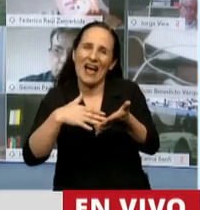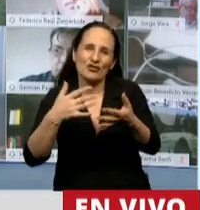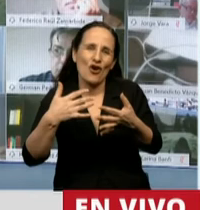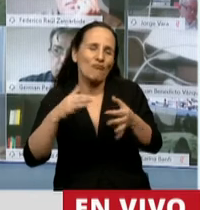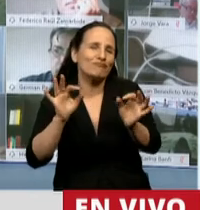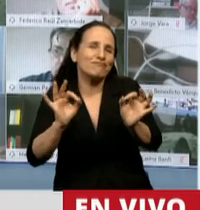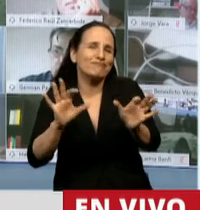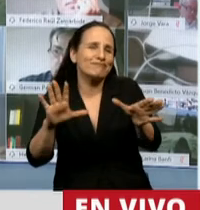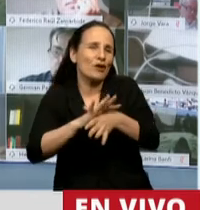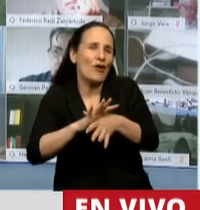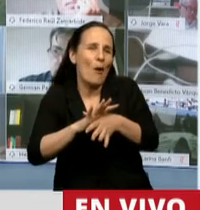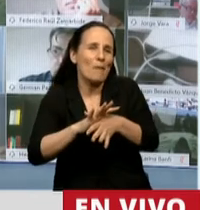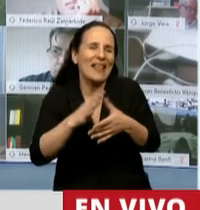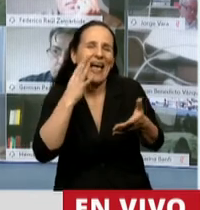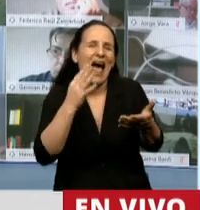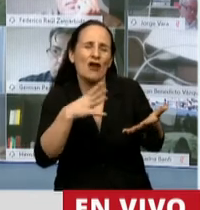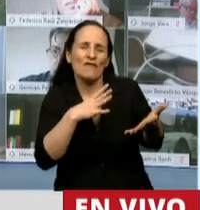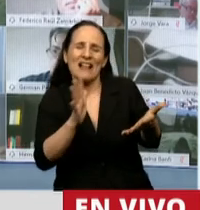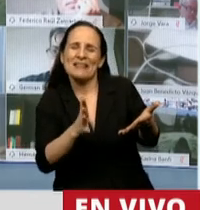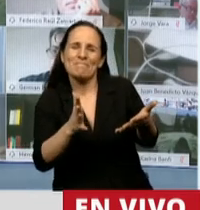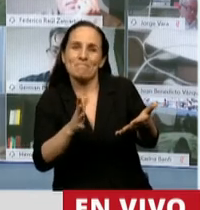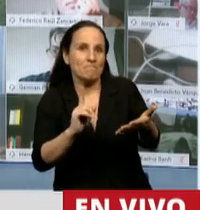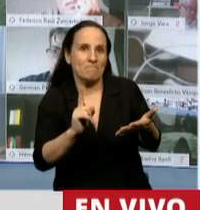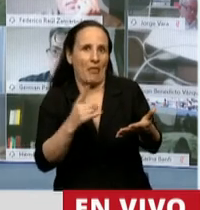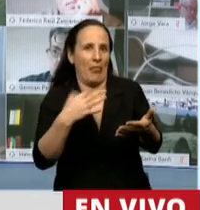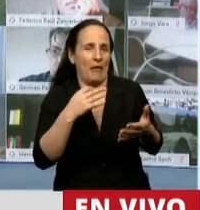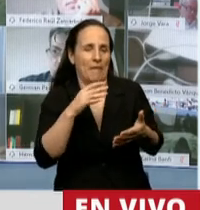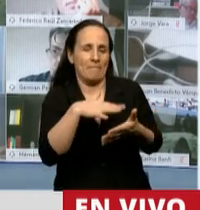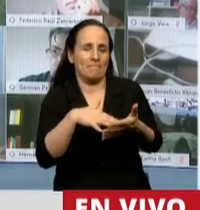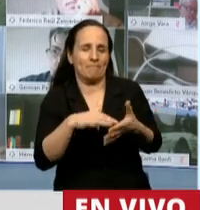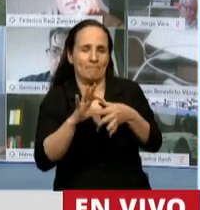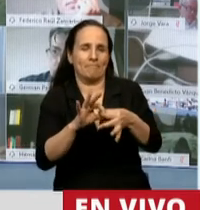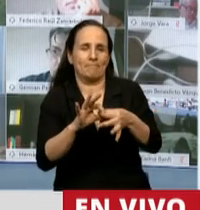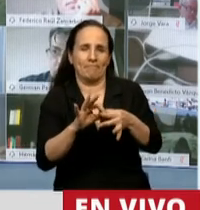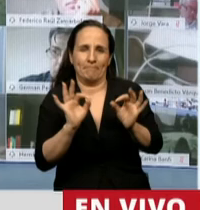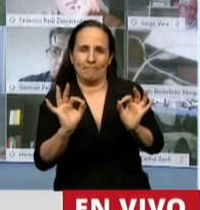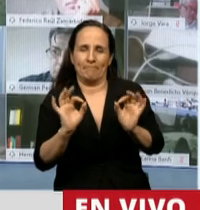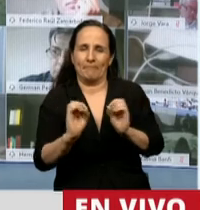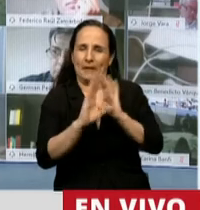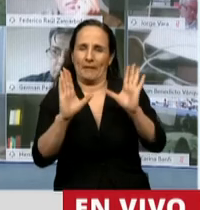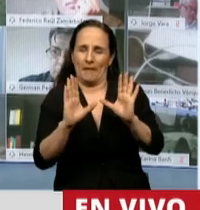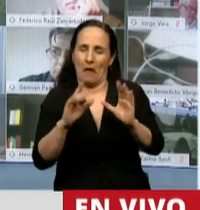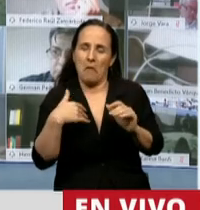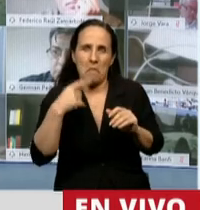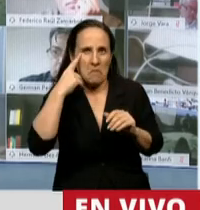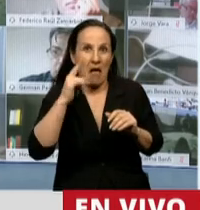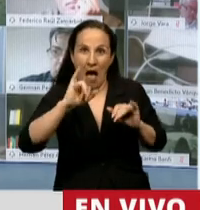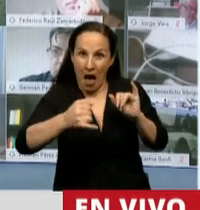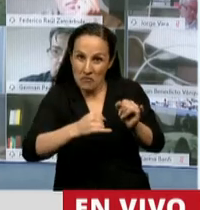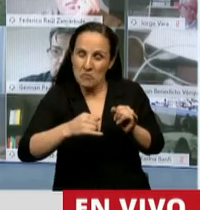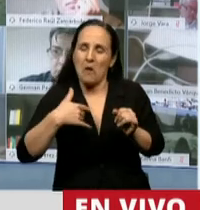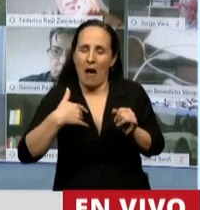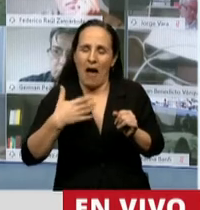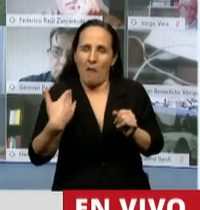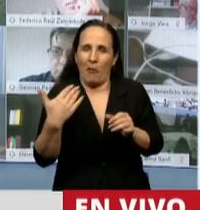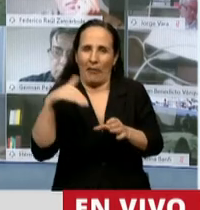y no quede ningún cabo suelto y nos parece que de esta manera entonces estamos en condiciones de poder